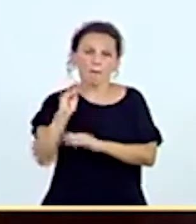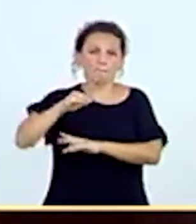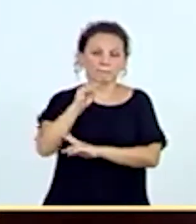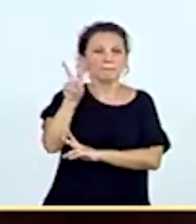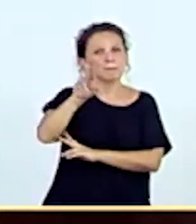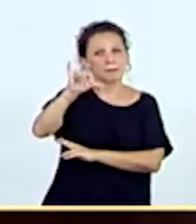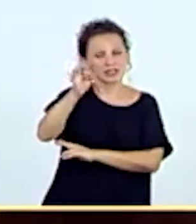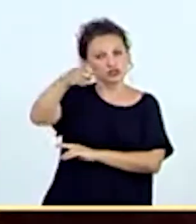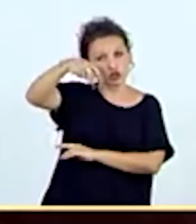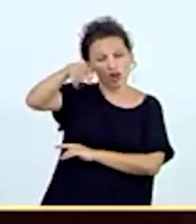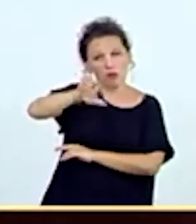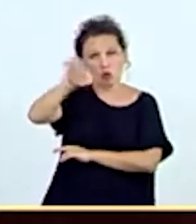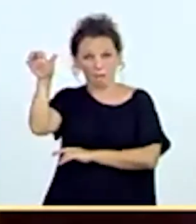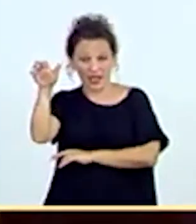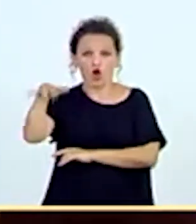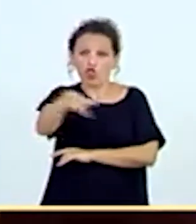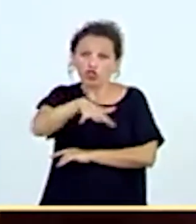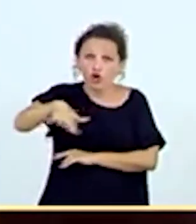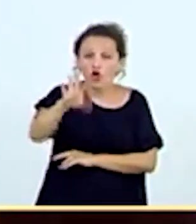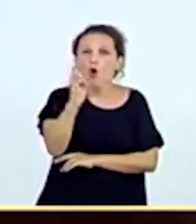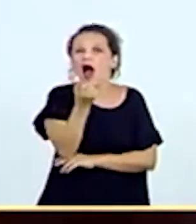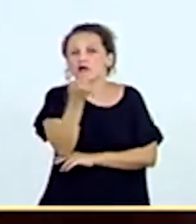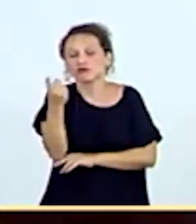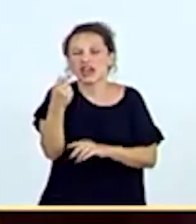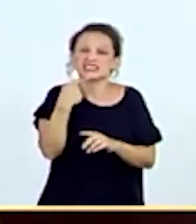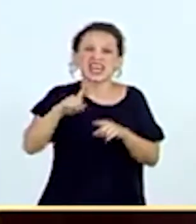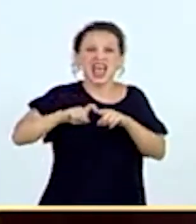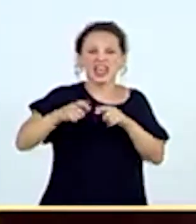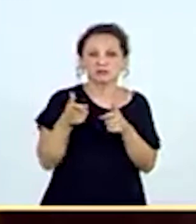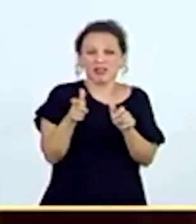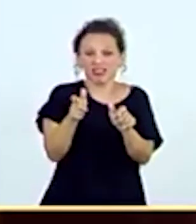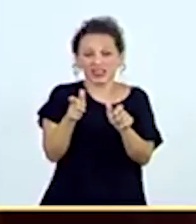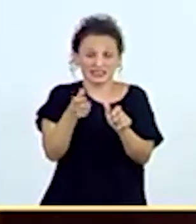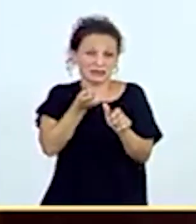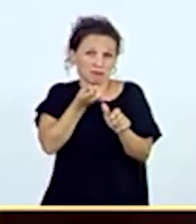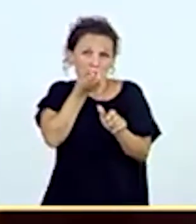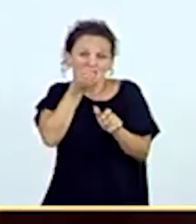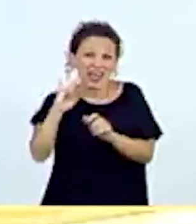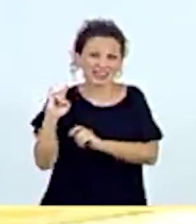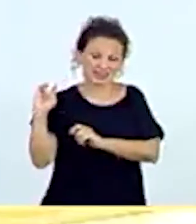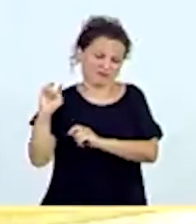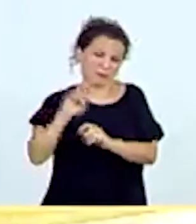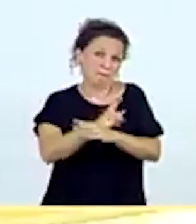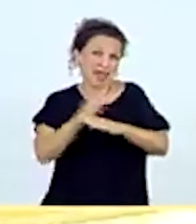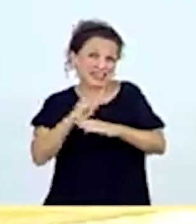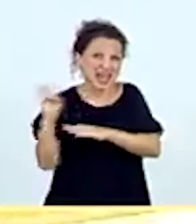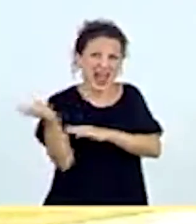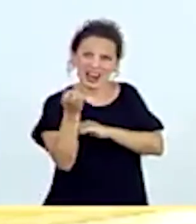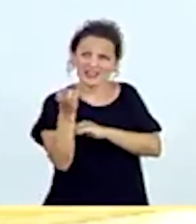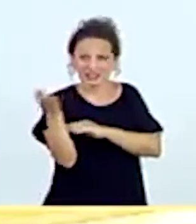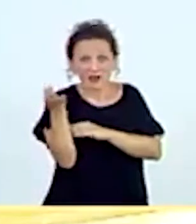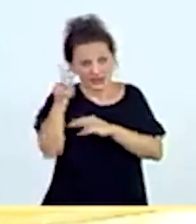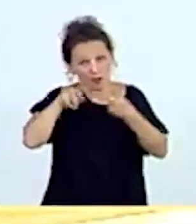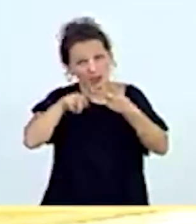las prospecciones de campo de ciertas especies de arretales. Esto ha sido debido porque, como le decía antes, para realizar los estudios hay que